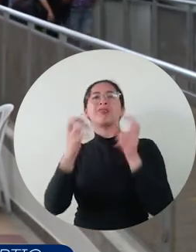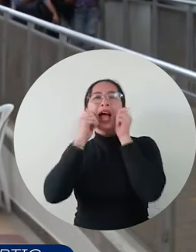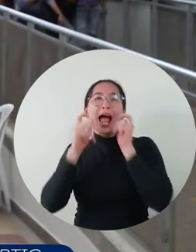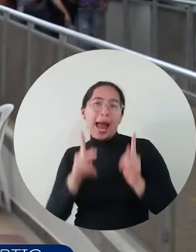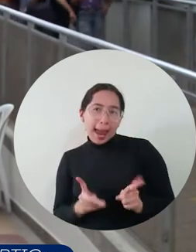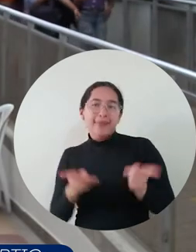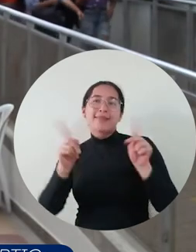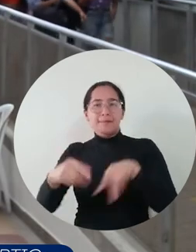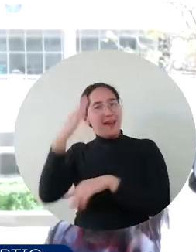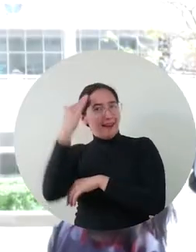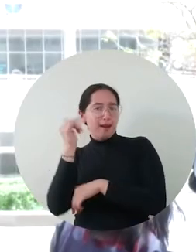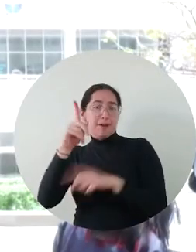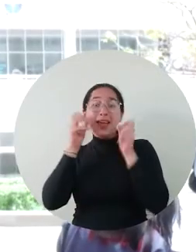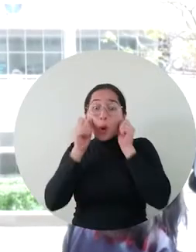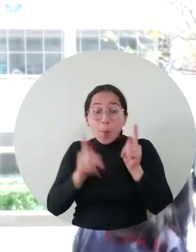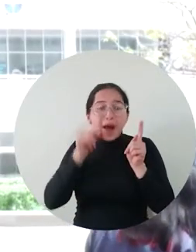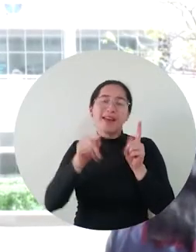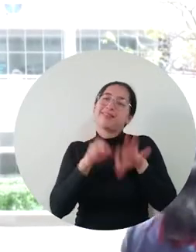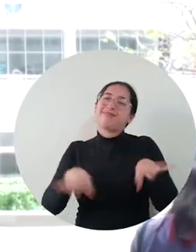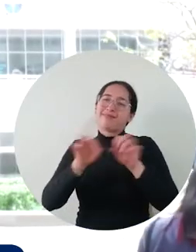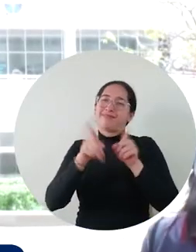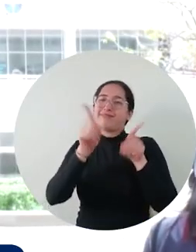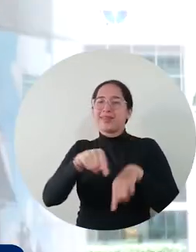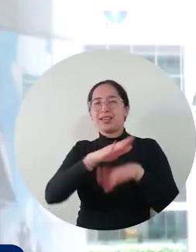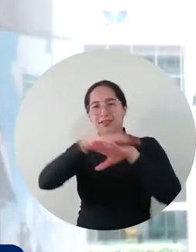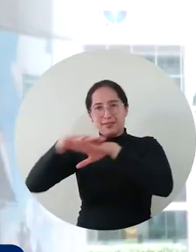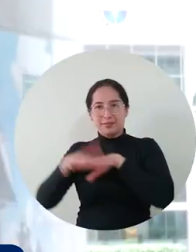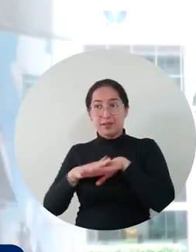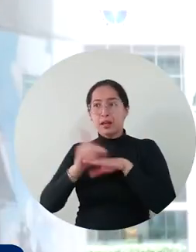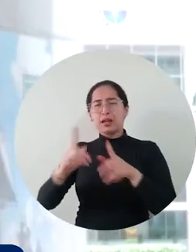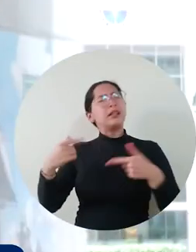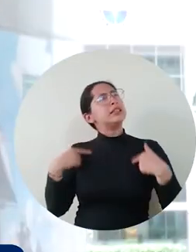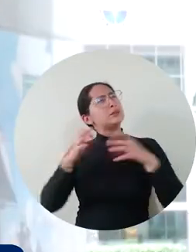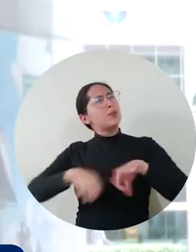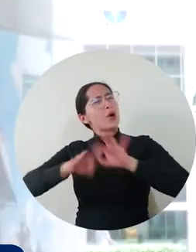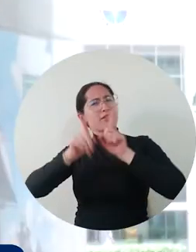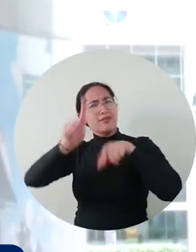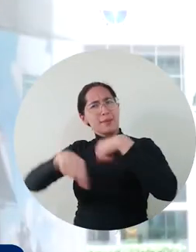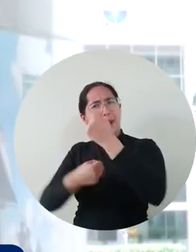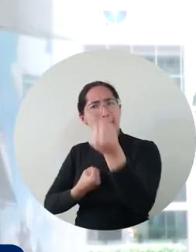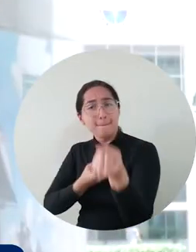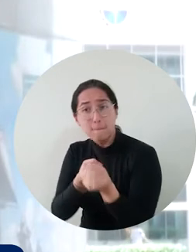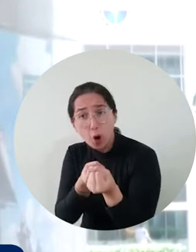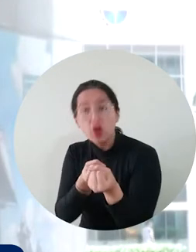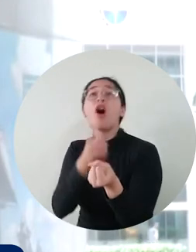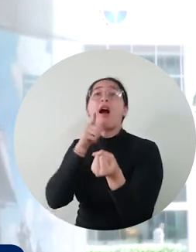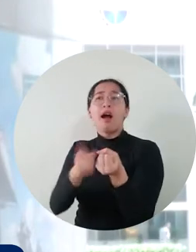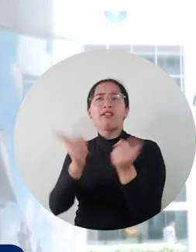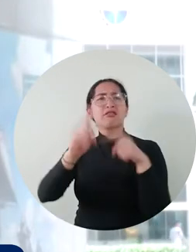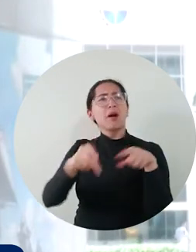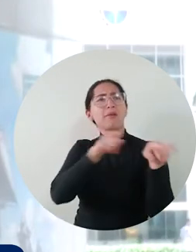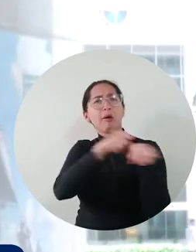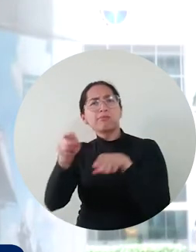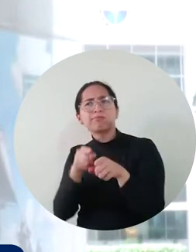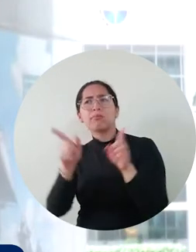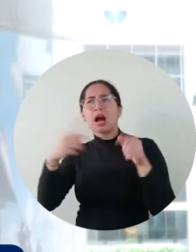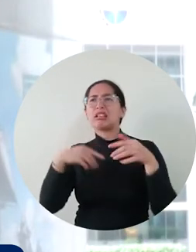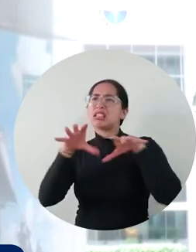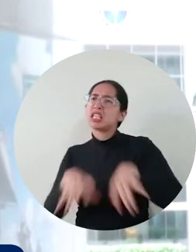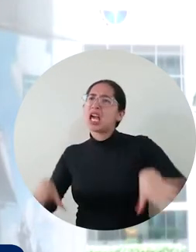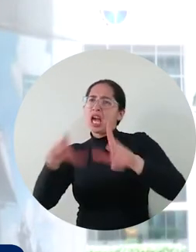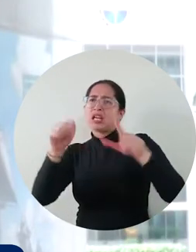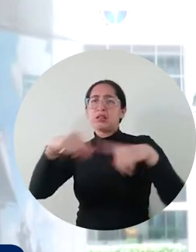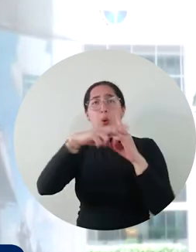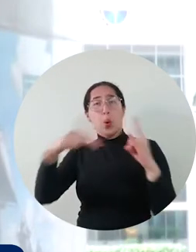también es importante la formación humana. Me pareció muy importante poner este grano de arena para fomentar y que se cultiven este